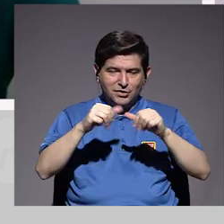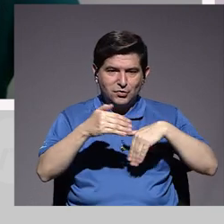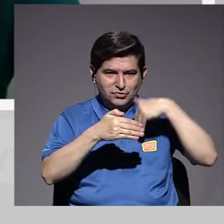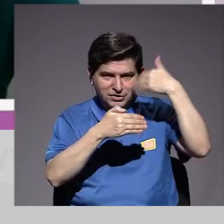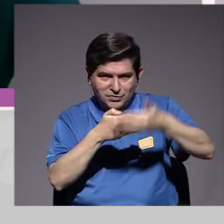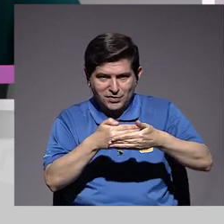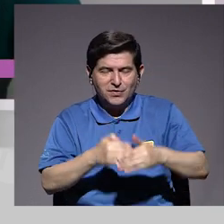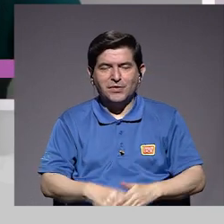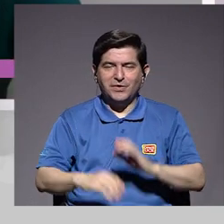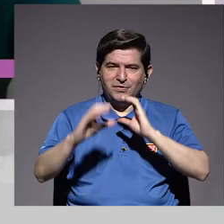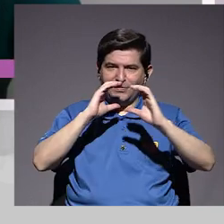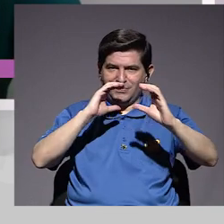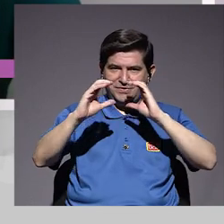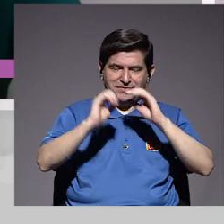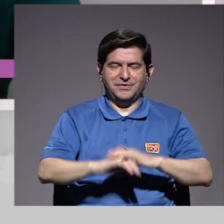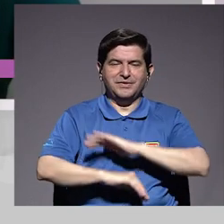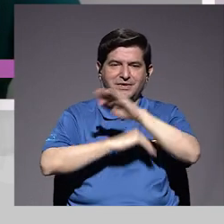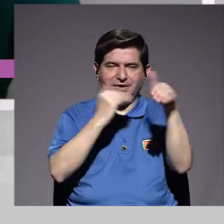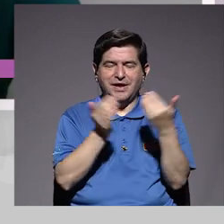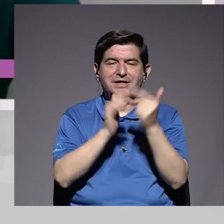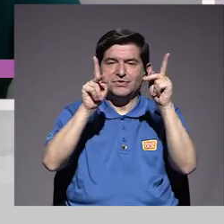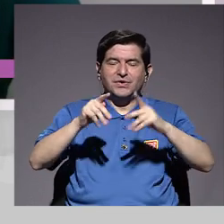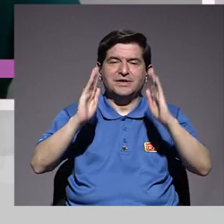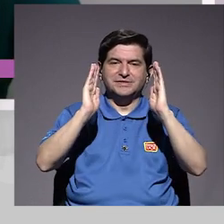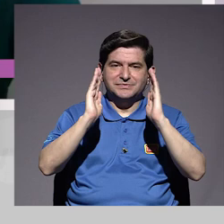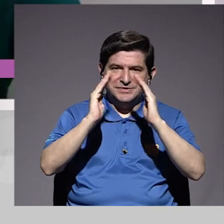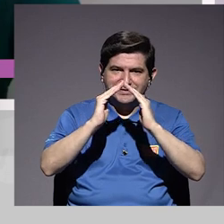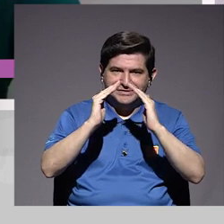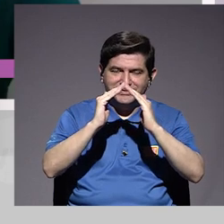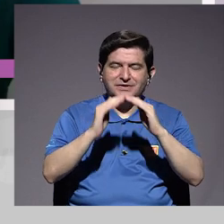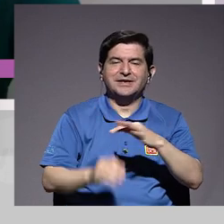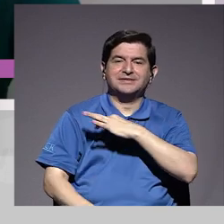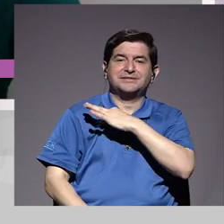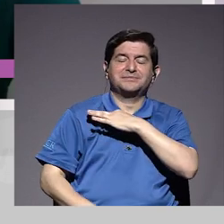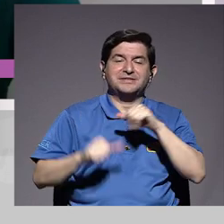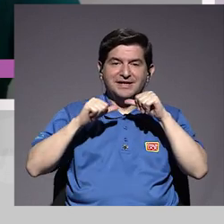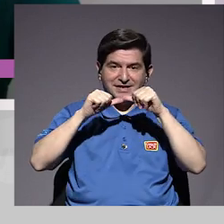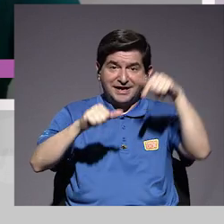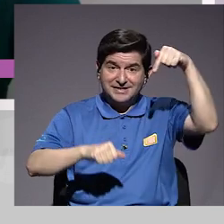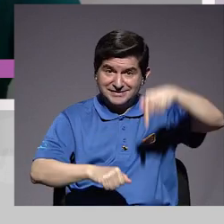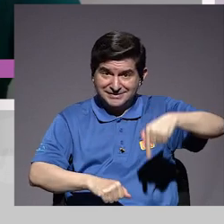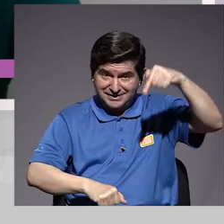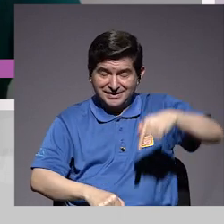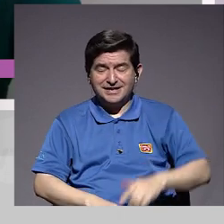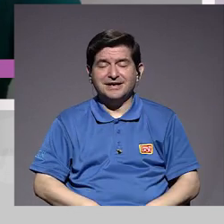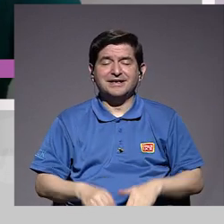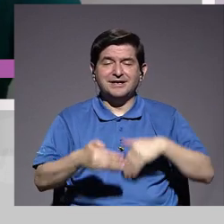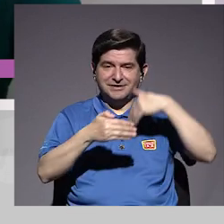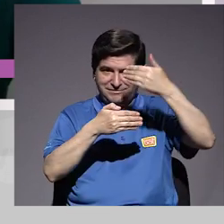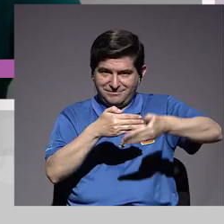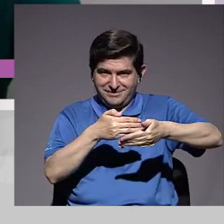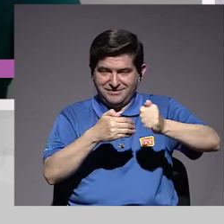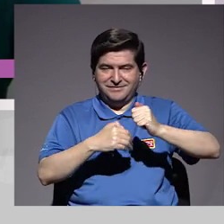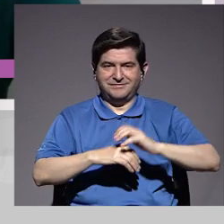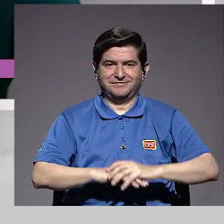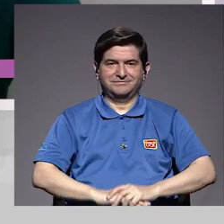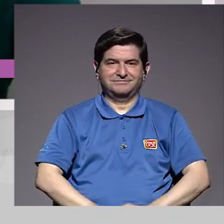casi continuamos con nuestra conversación. A todos en casa, los invitamos a que continúen con nosotros en unos minutos.